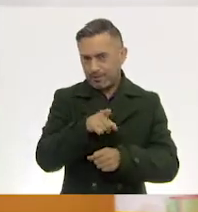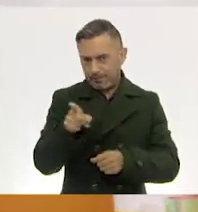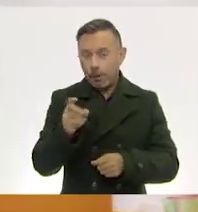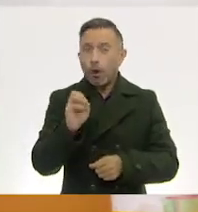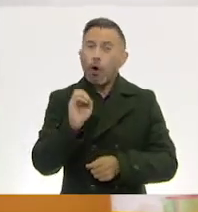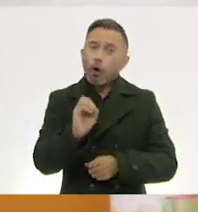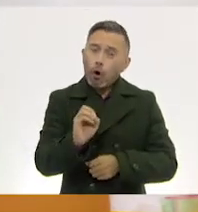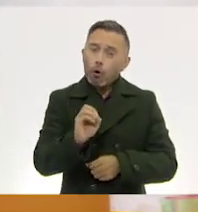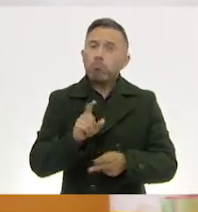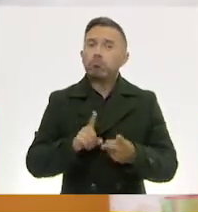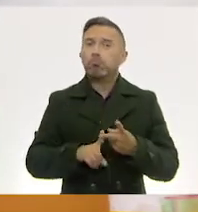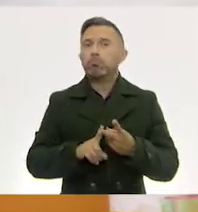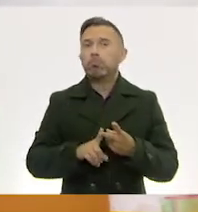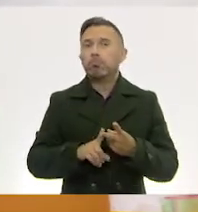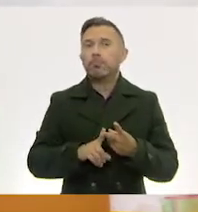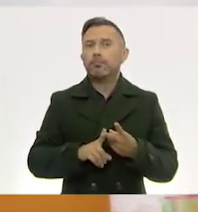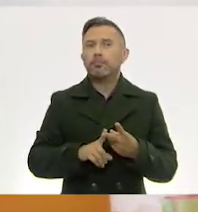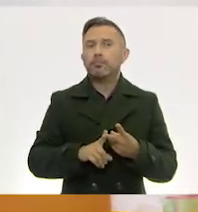ejemplo Voy a hacer